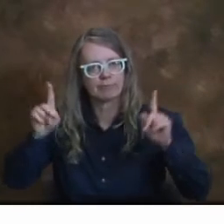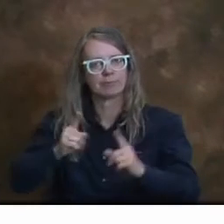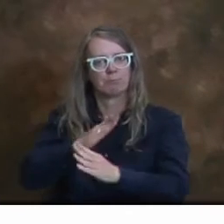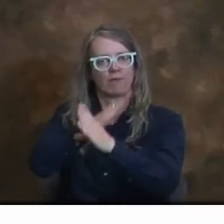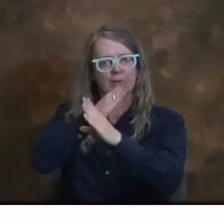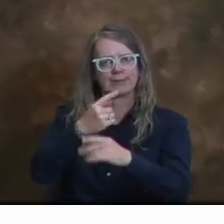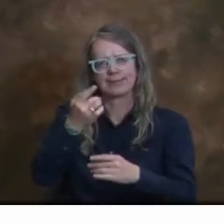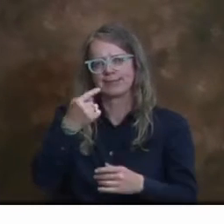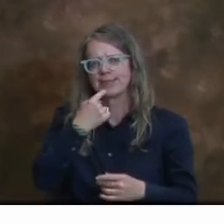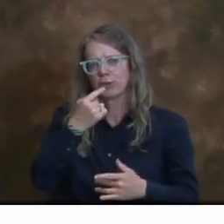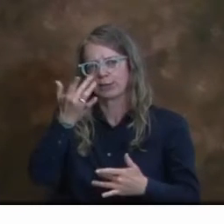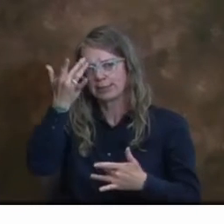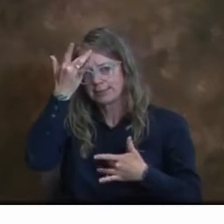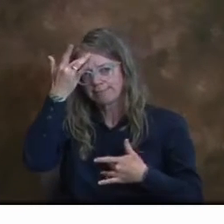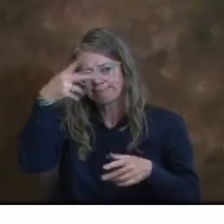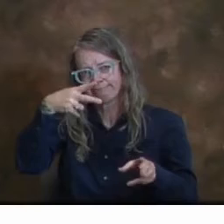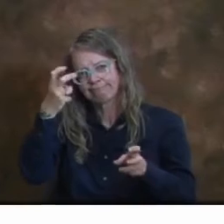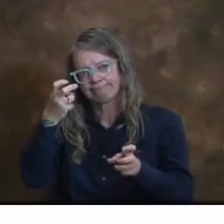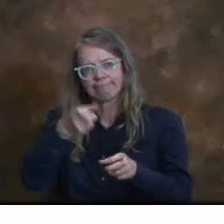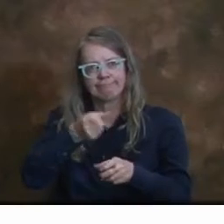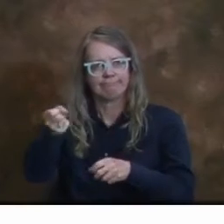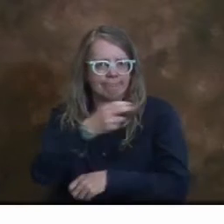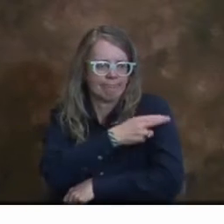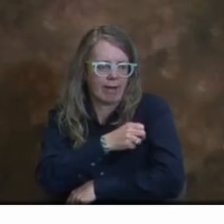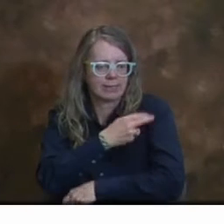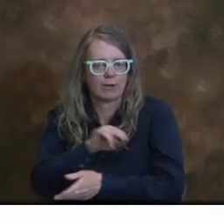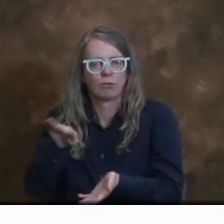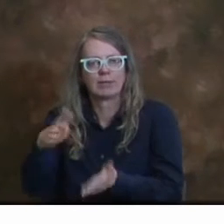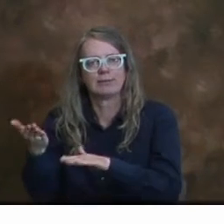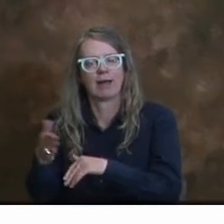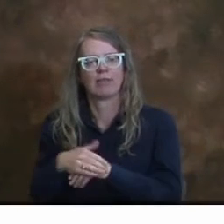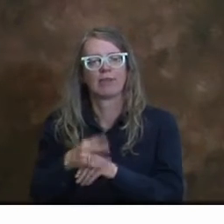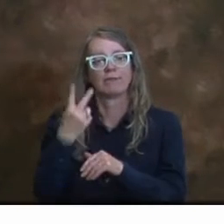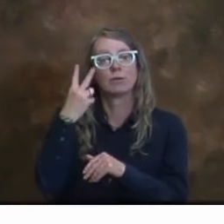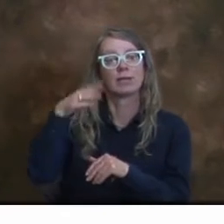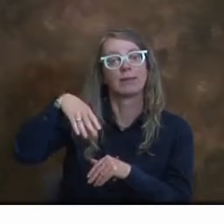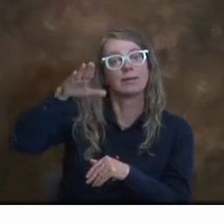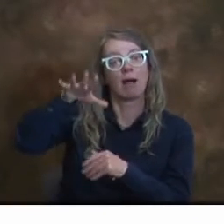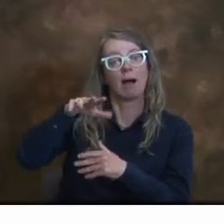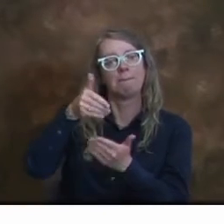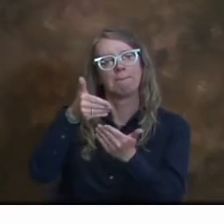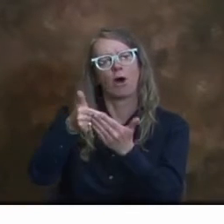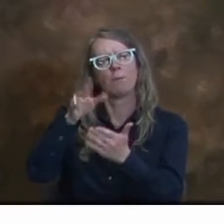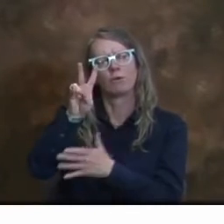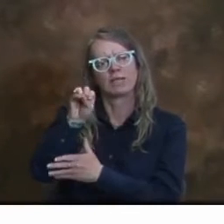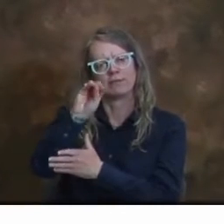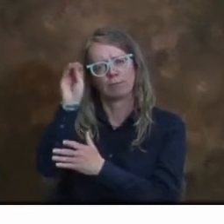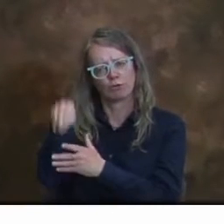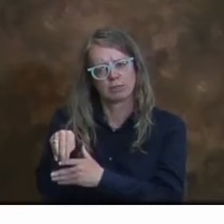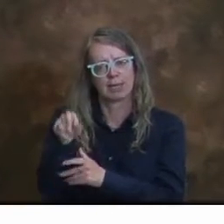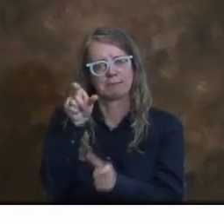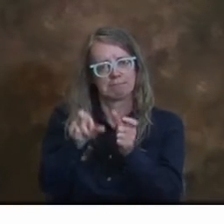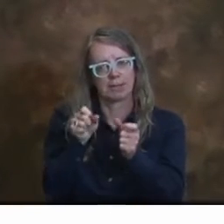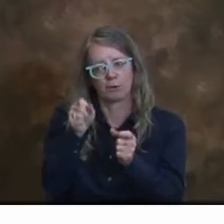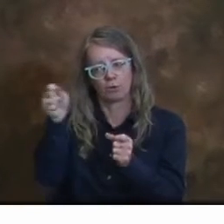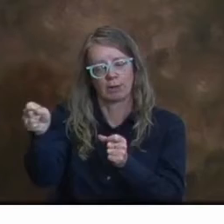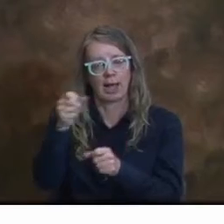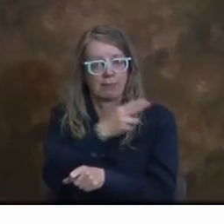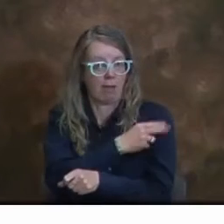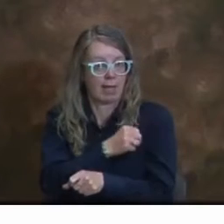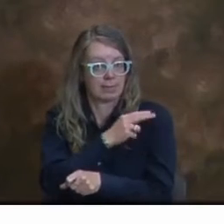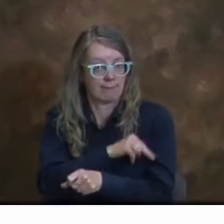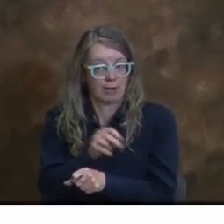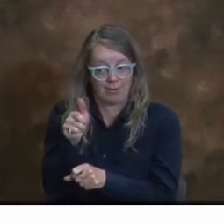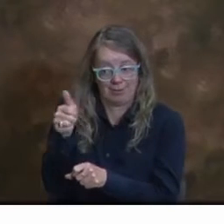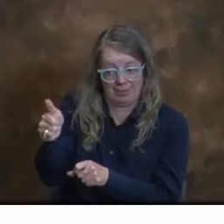las infecciones. Hemos observado casi el 70%, si observan en la parte de arriba, casi el 70% de